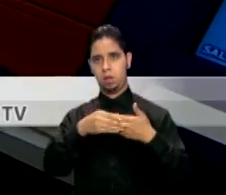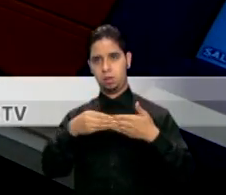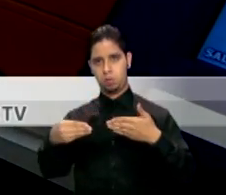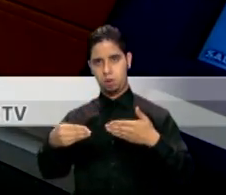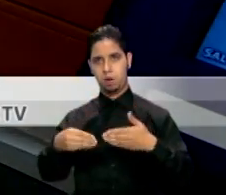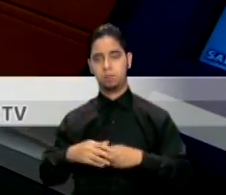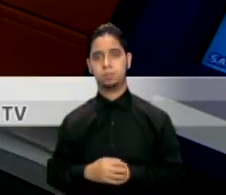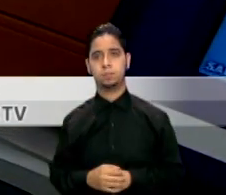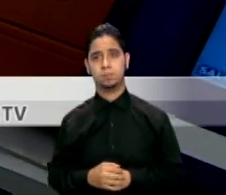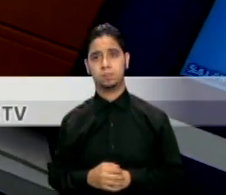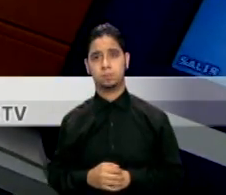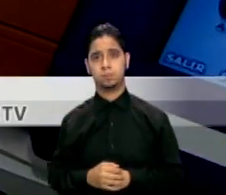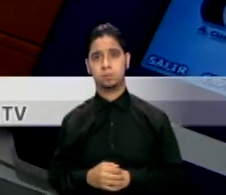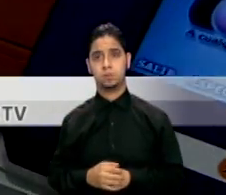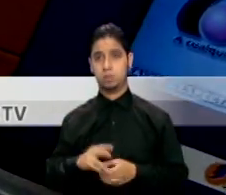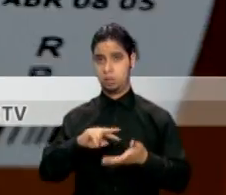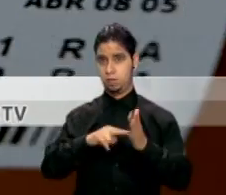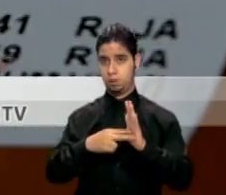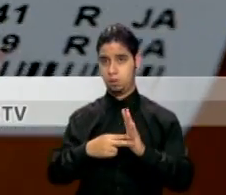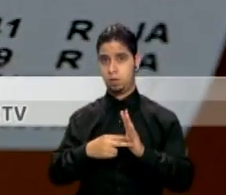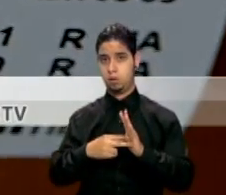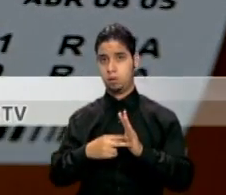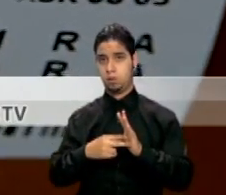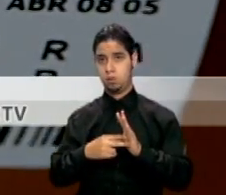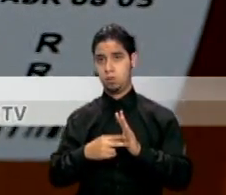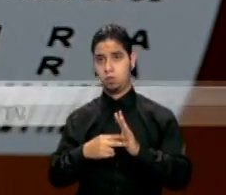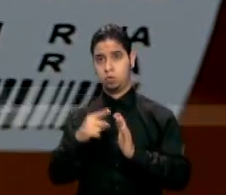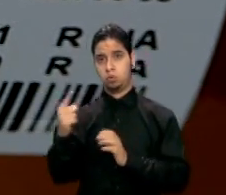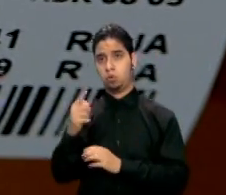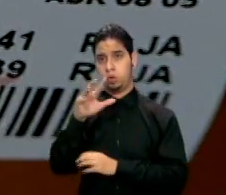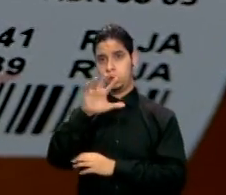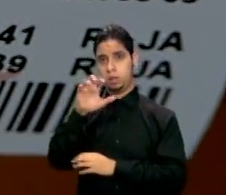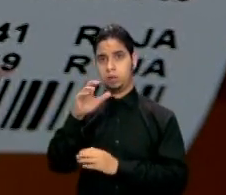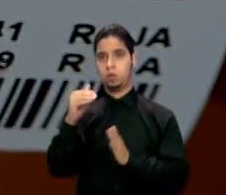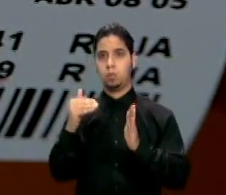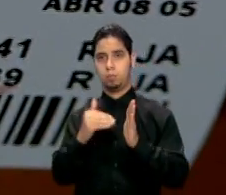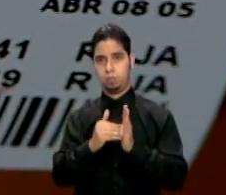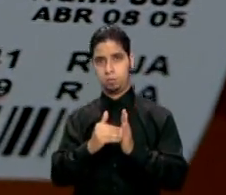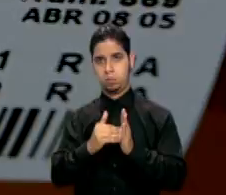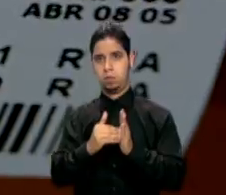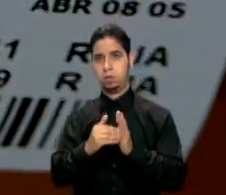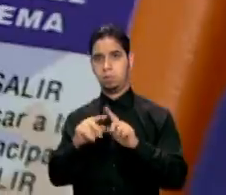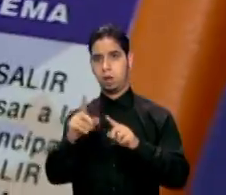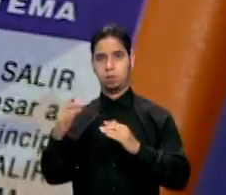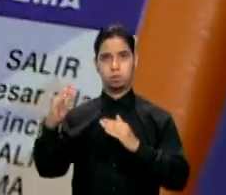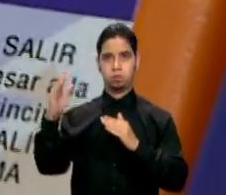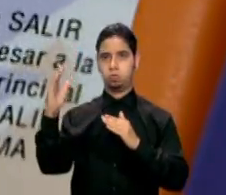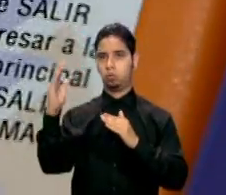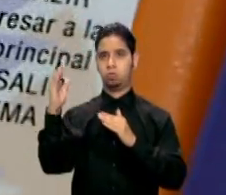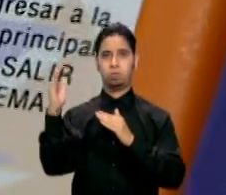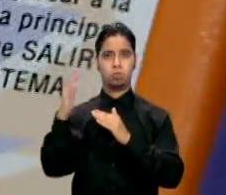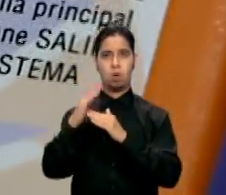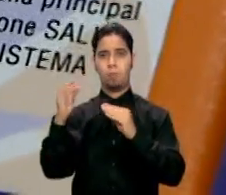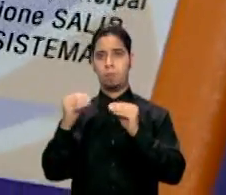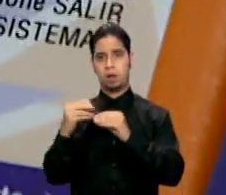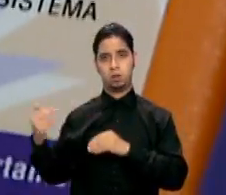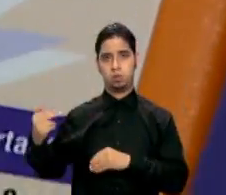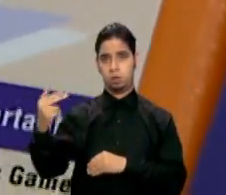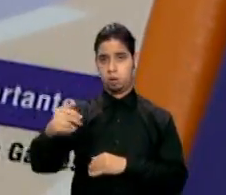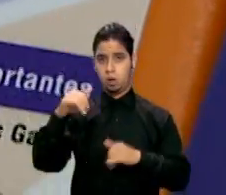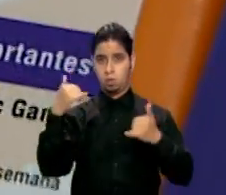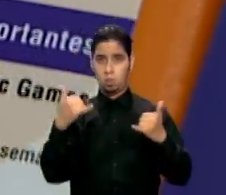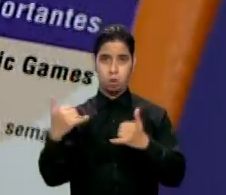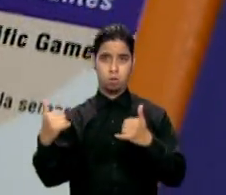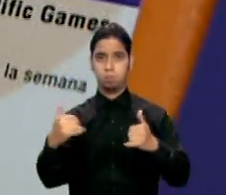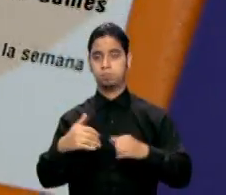de dólares, lo que significa que está a solo 500 mil dólares de alcanzar la cifra más alta en la historia de este